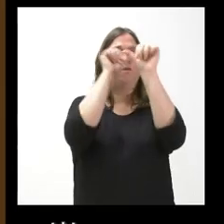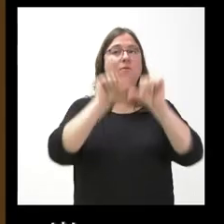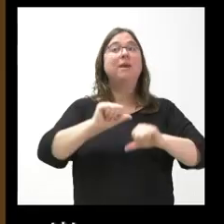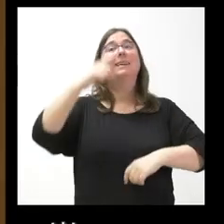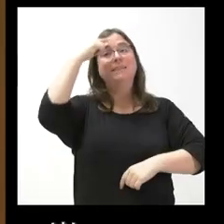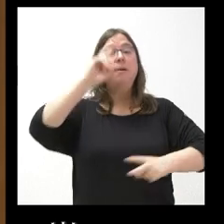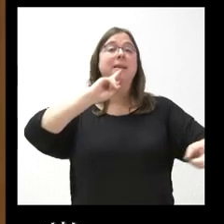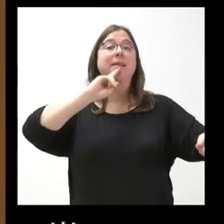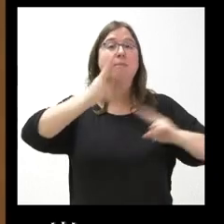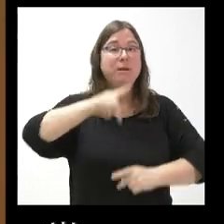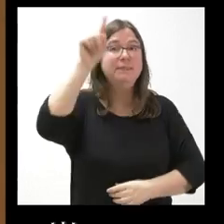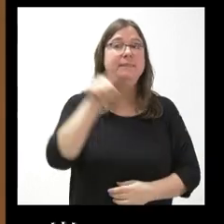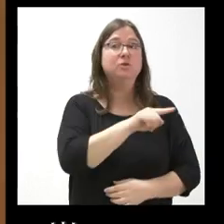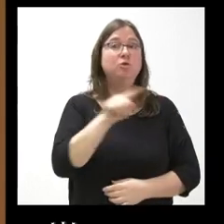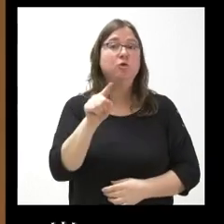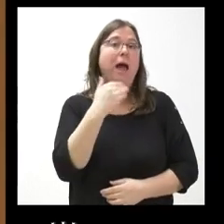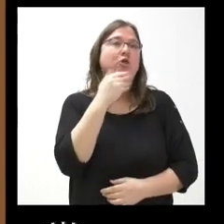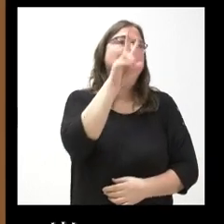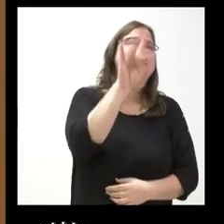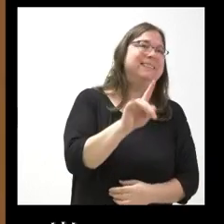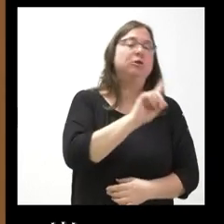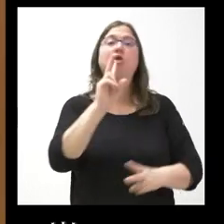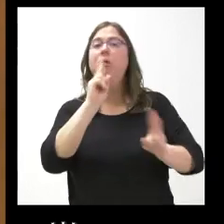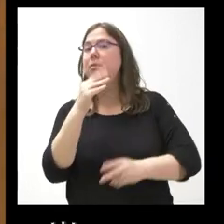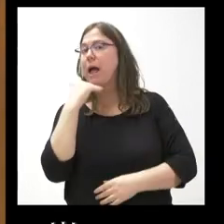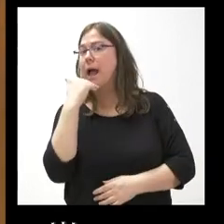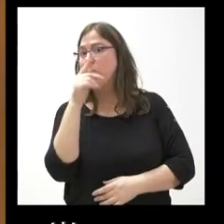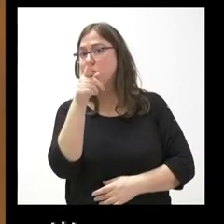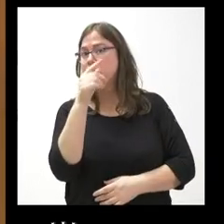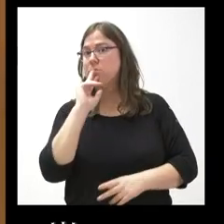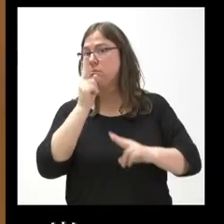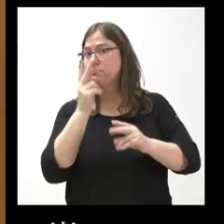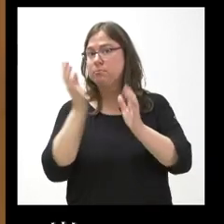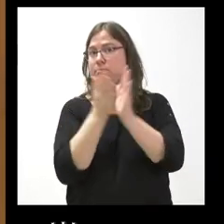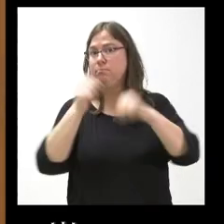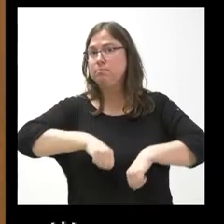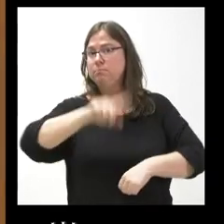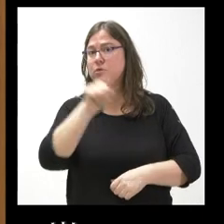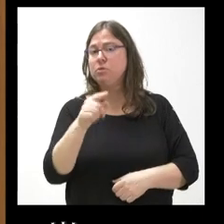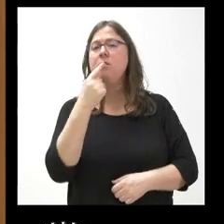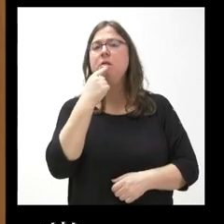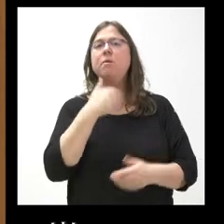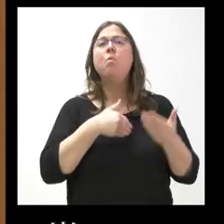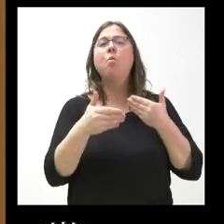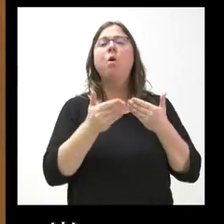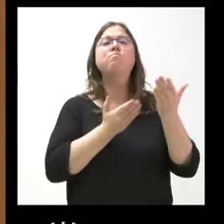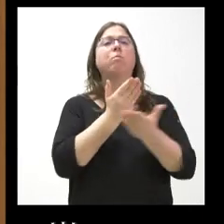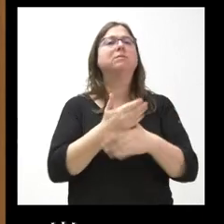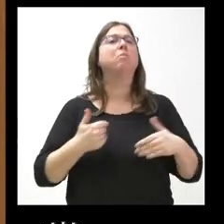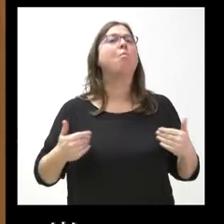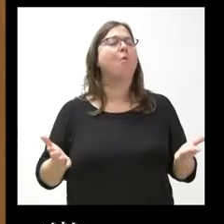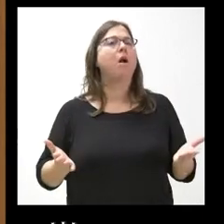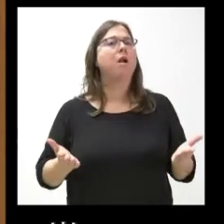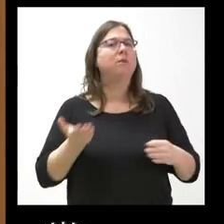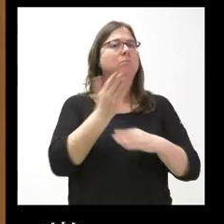respondido con un sí o con un no a adherirse a ese plan y cuáles serían las propuestas que ha